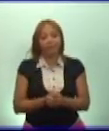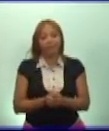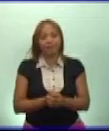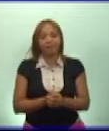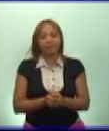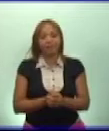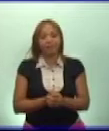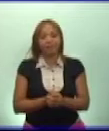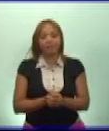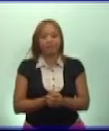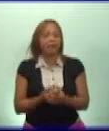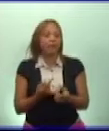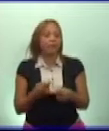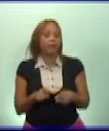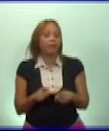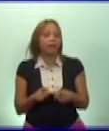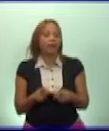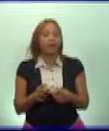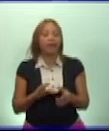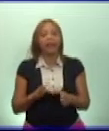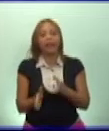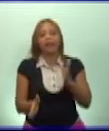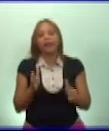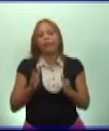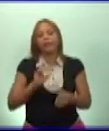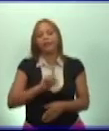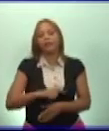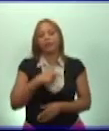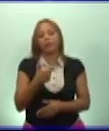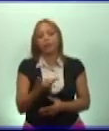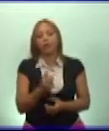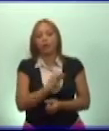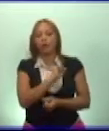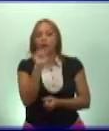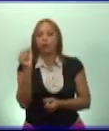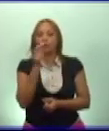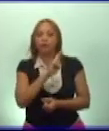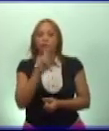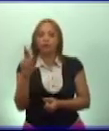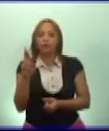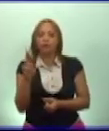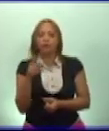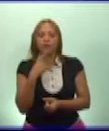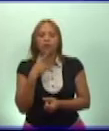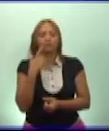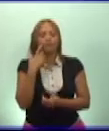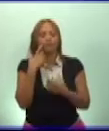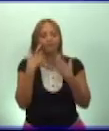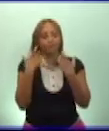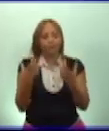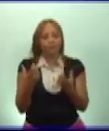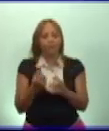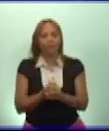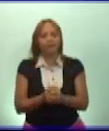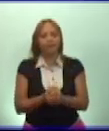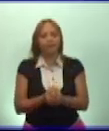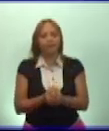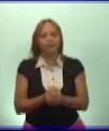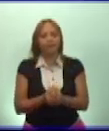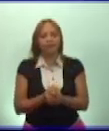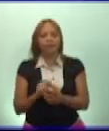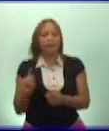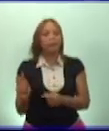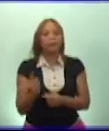Pero en la esfera cultural, los logros de la revolución son muy significativos. En primer